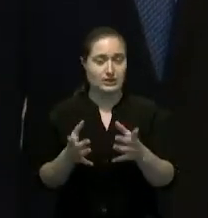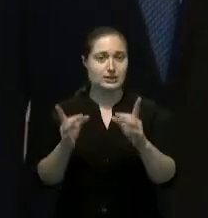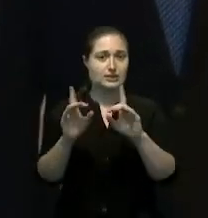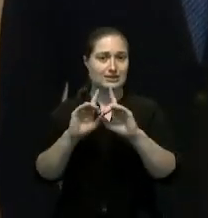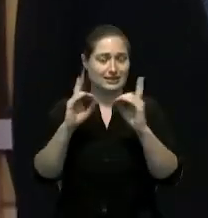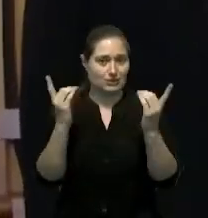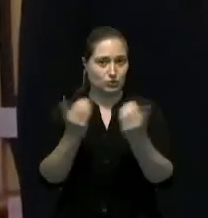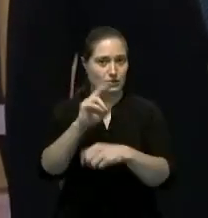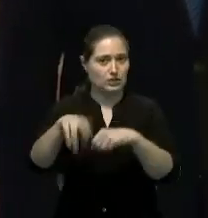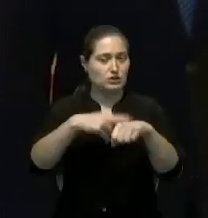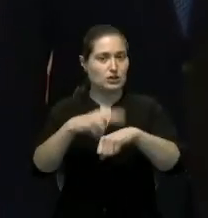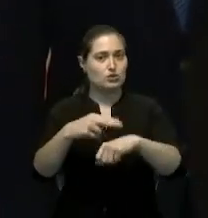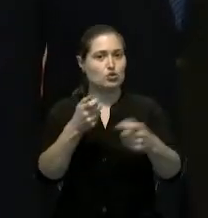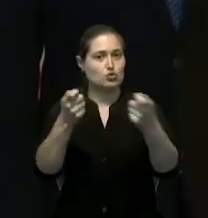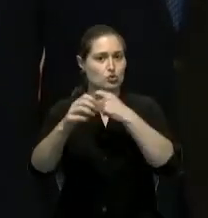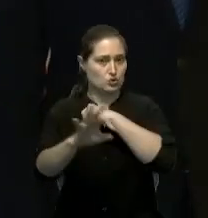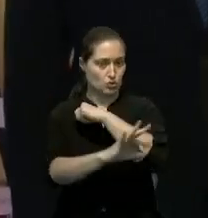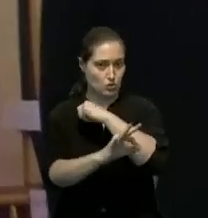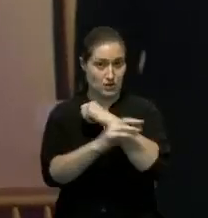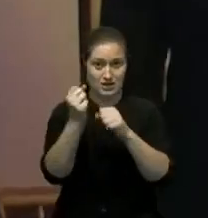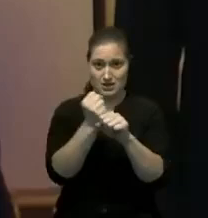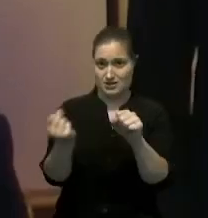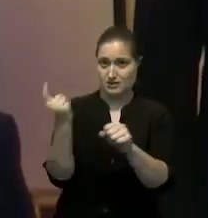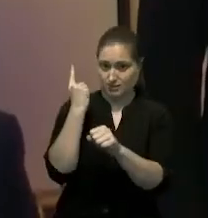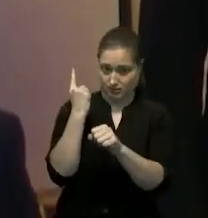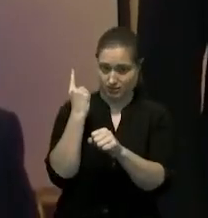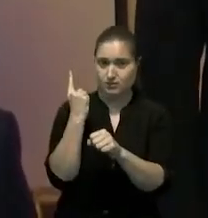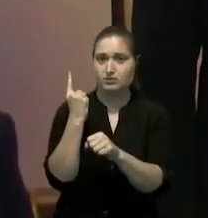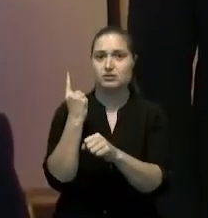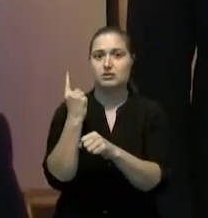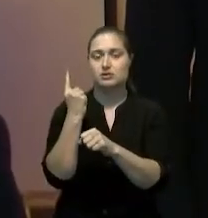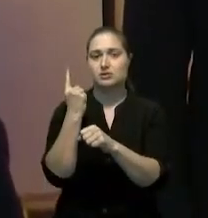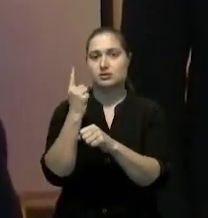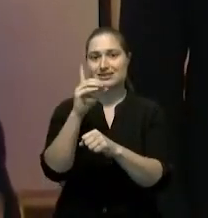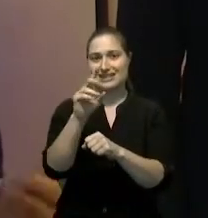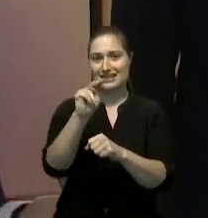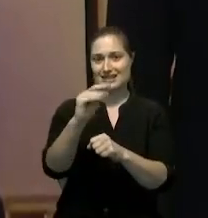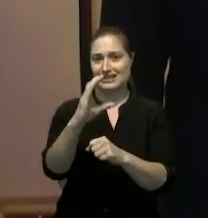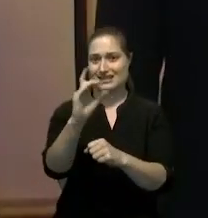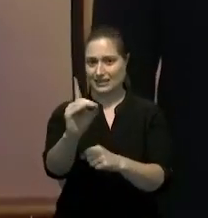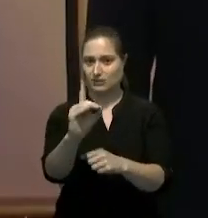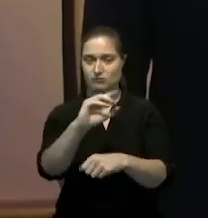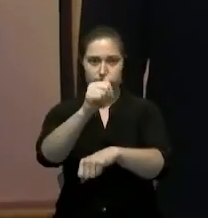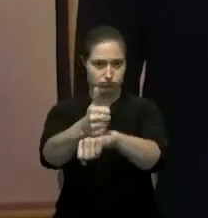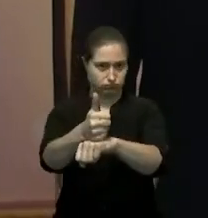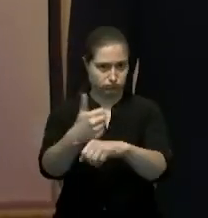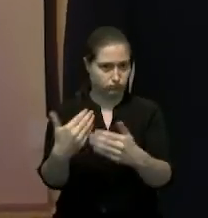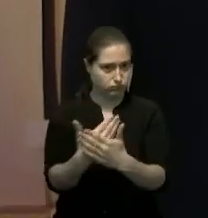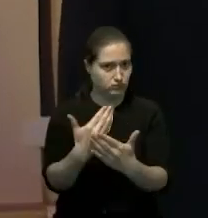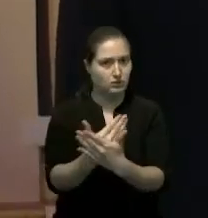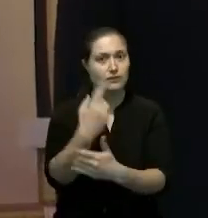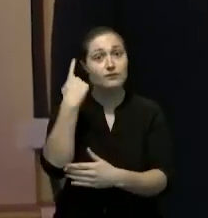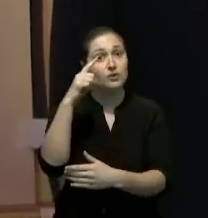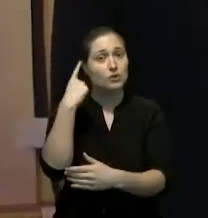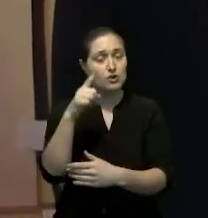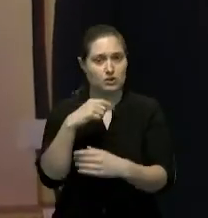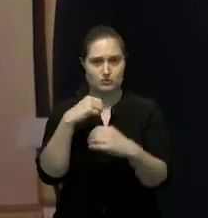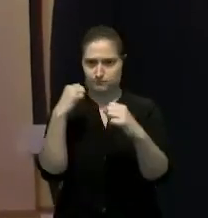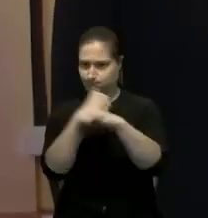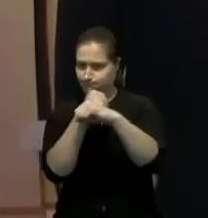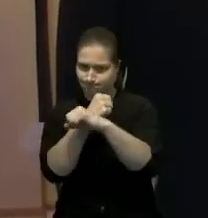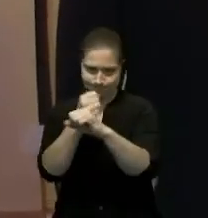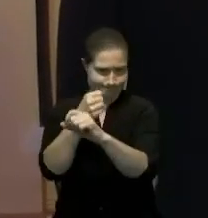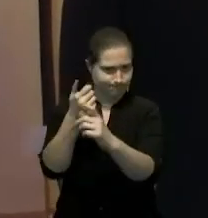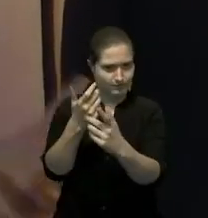Drogas desde el año pasado crear una unidad especial en la DNSD específicamente para la lucha contra las drogas